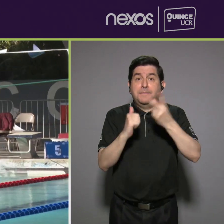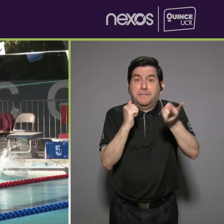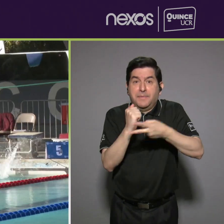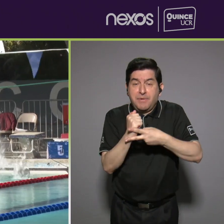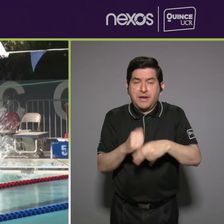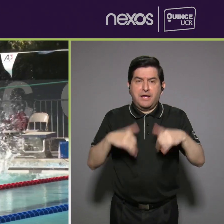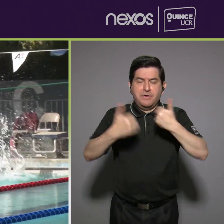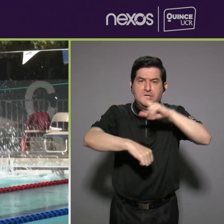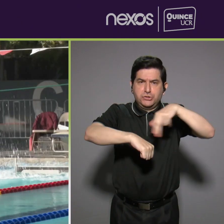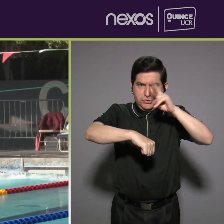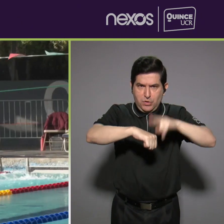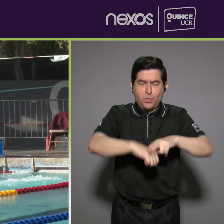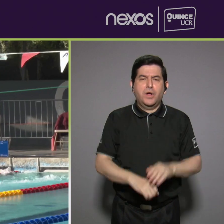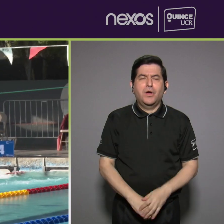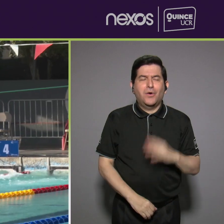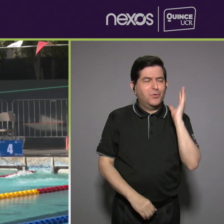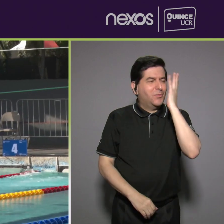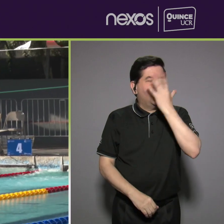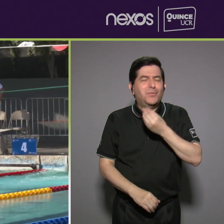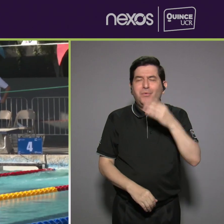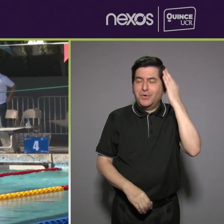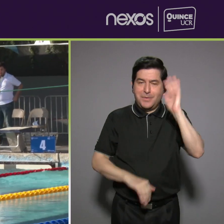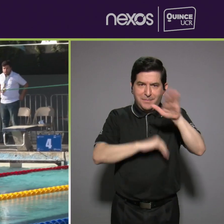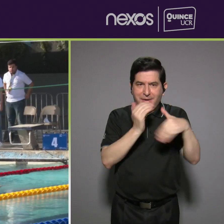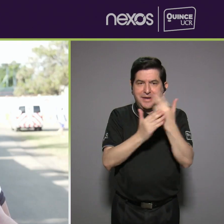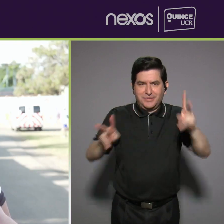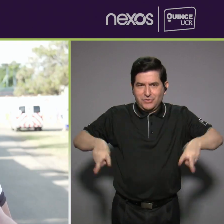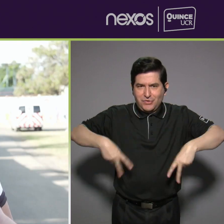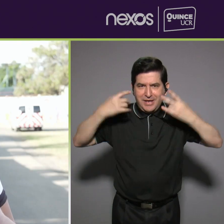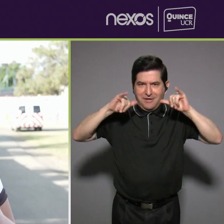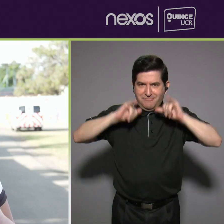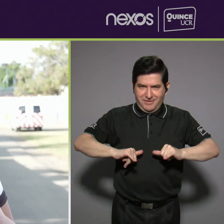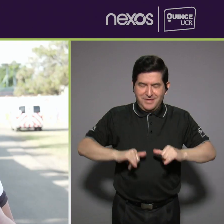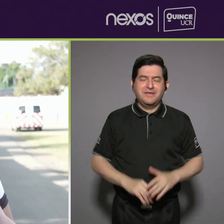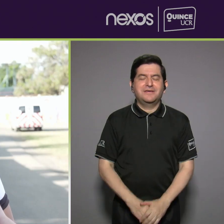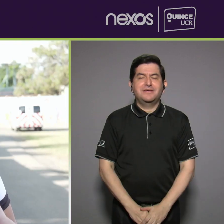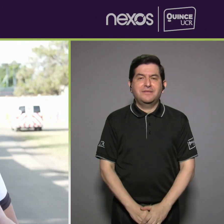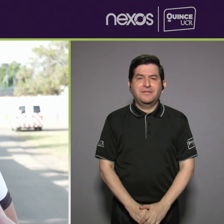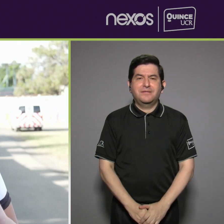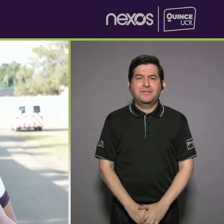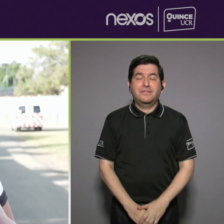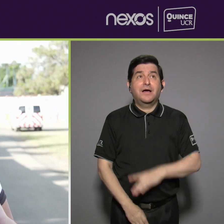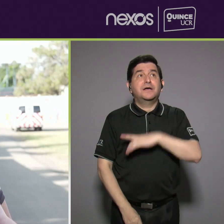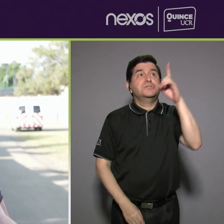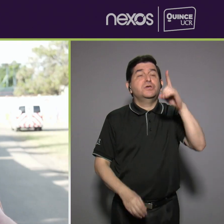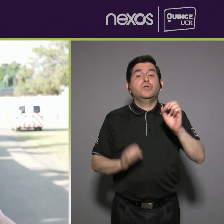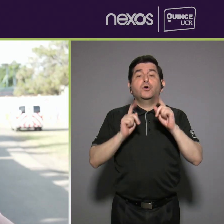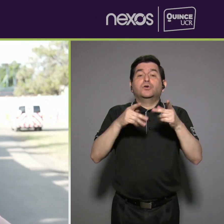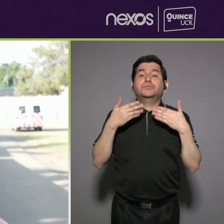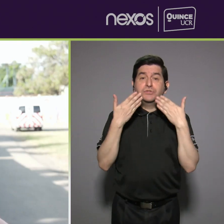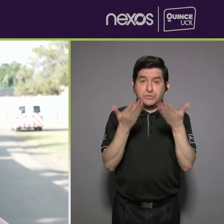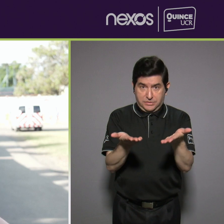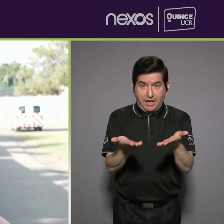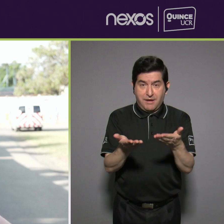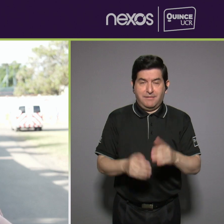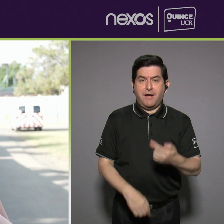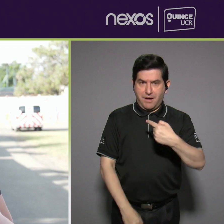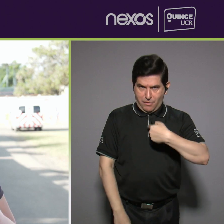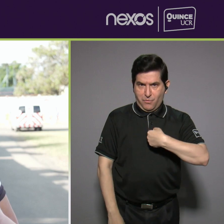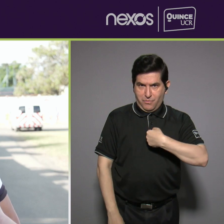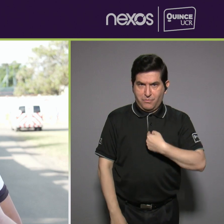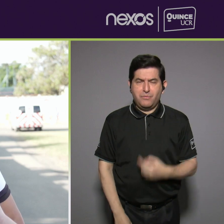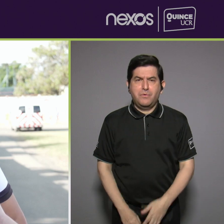Y en Juegos Nacionales es una bonita experiencia que se queda para toda la vida. Si Dios le da a uno la oportunidad tan grande de